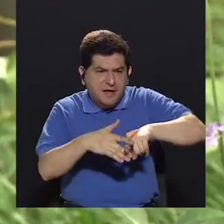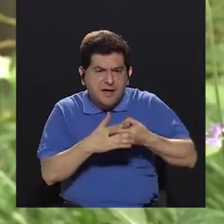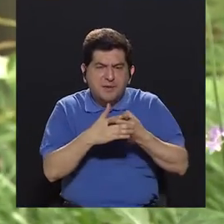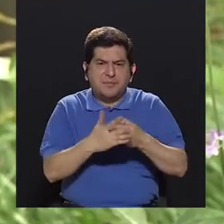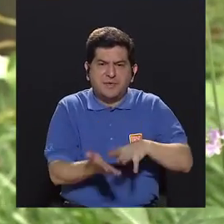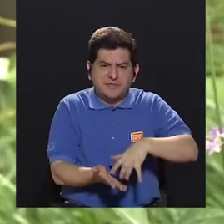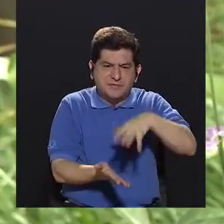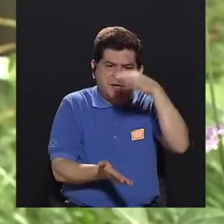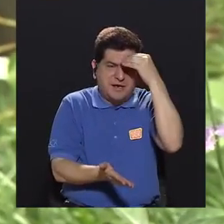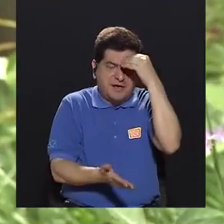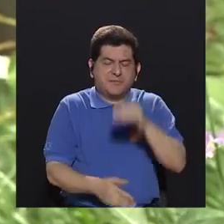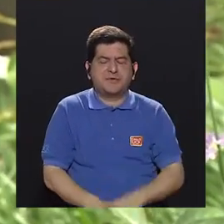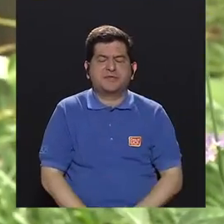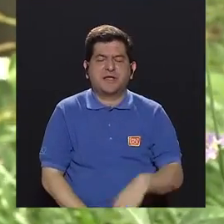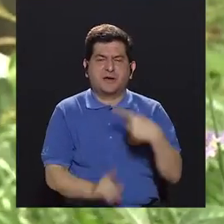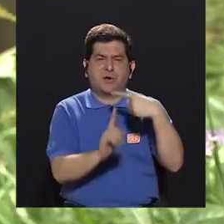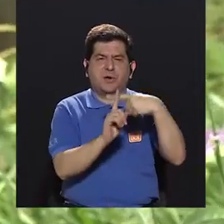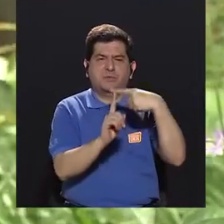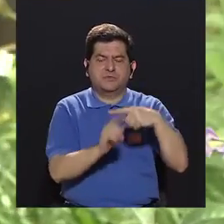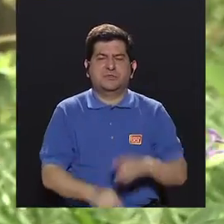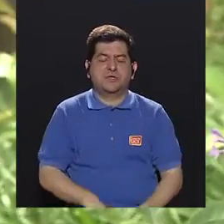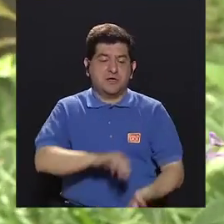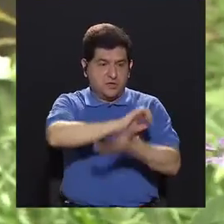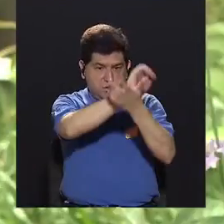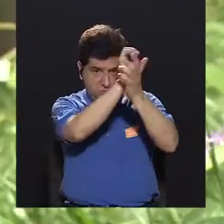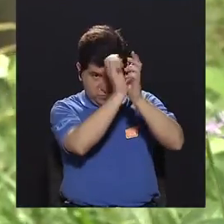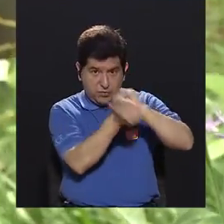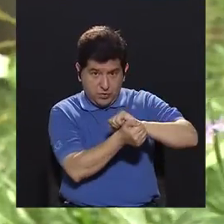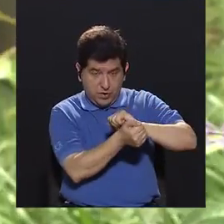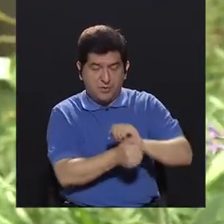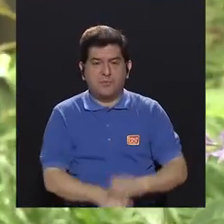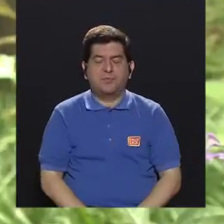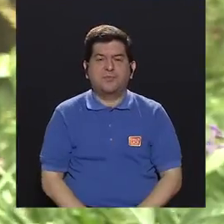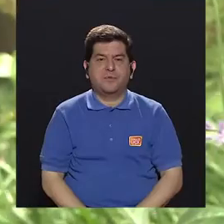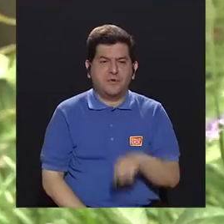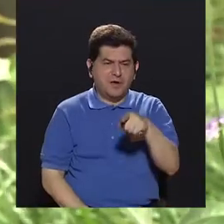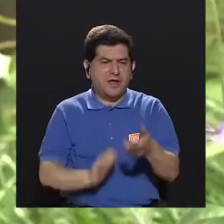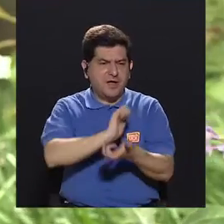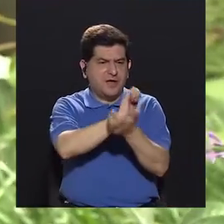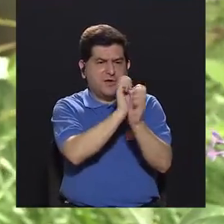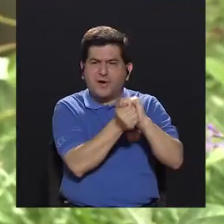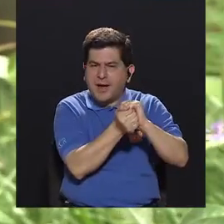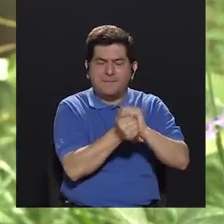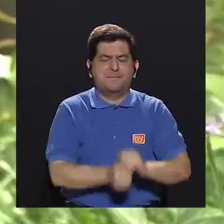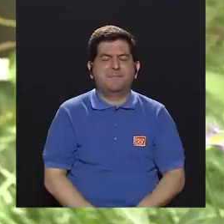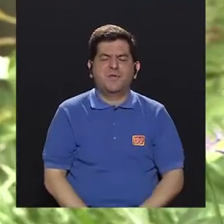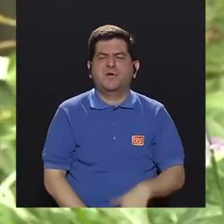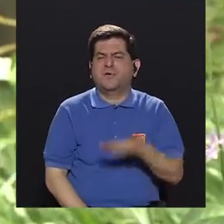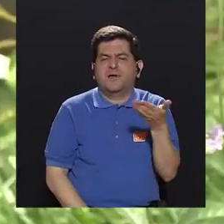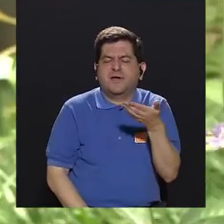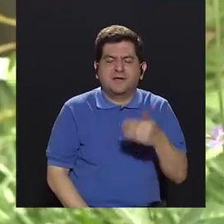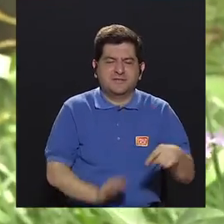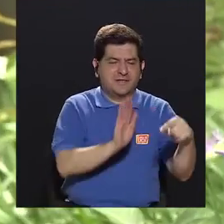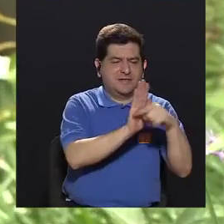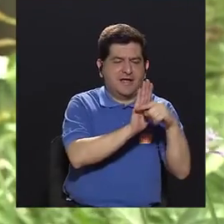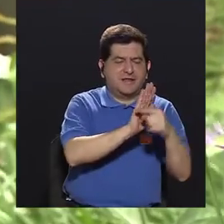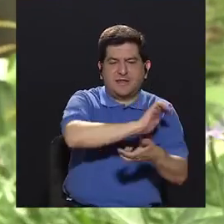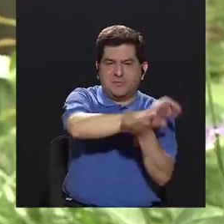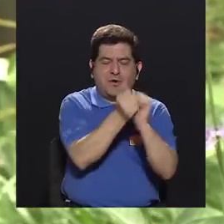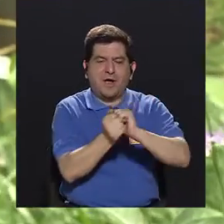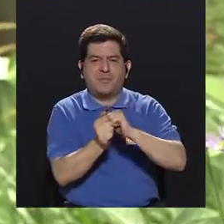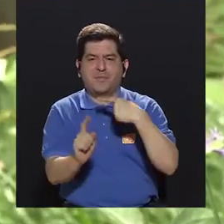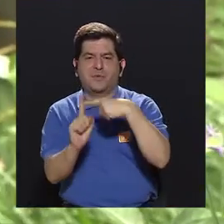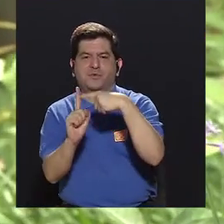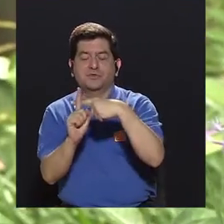a aprender a hacer afirmaciones positivas, hacer ese cambio, ese switch, cambiarle de lo negativo a lo positivo y